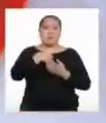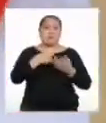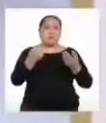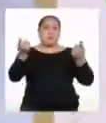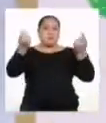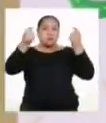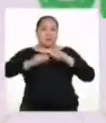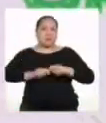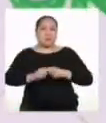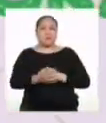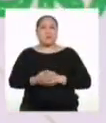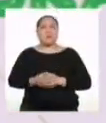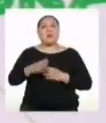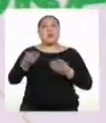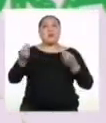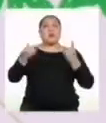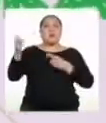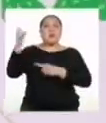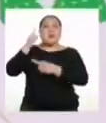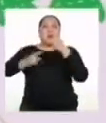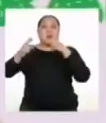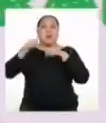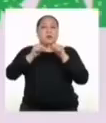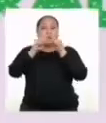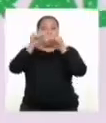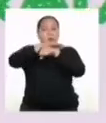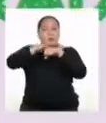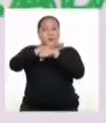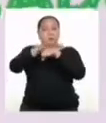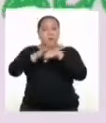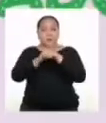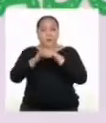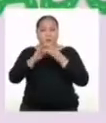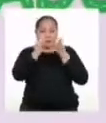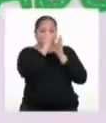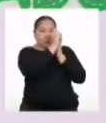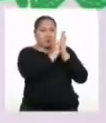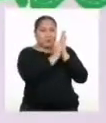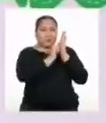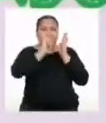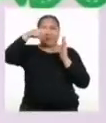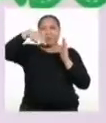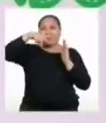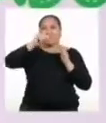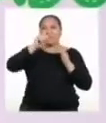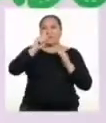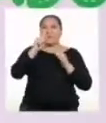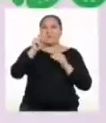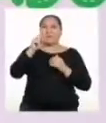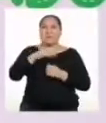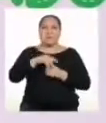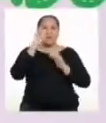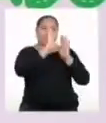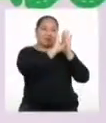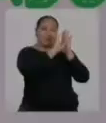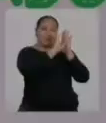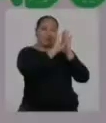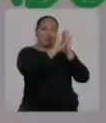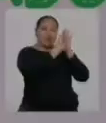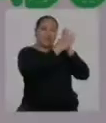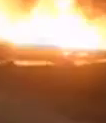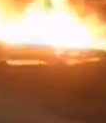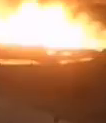vamos a una pausa? Al regreso, seguimos planificando nuestro texto instructivo en edición especial para nuestro fanzine.